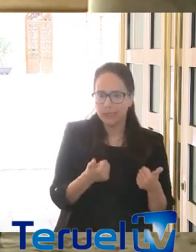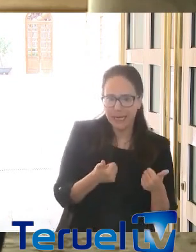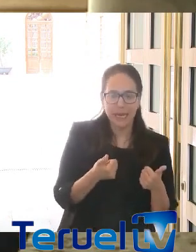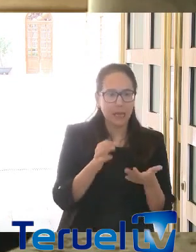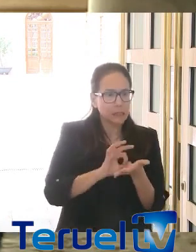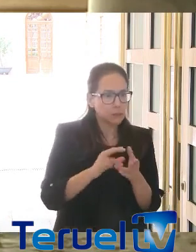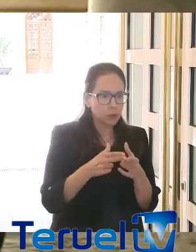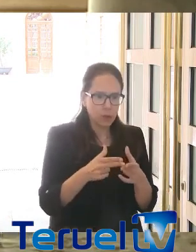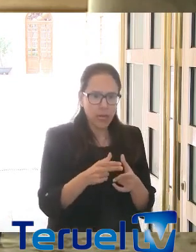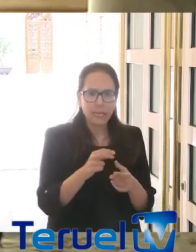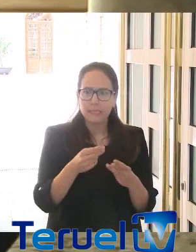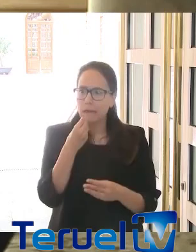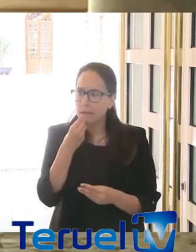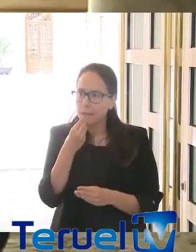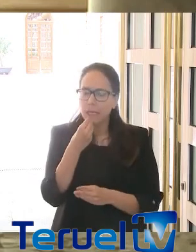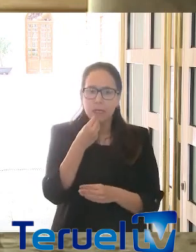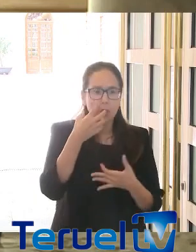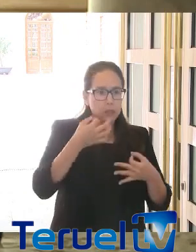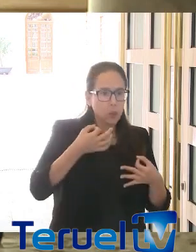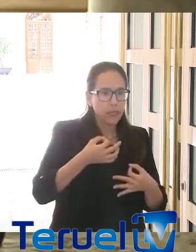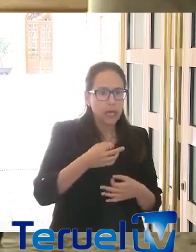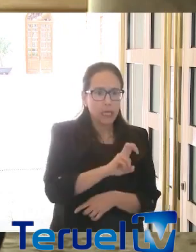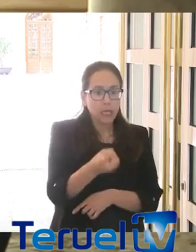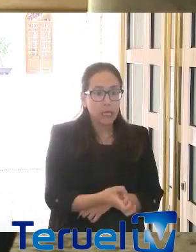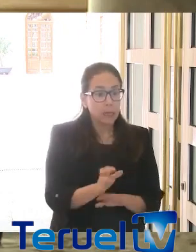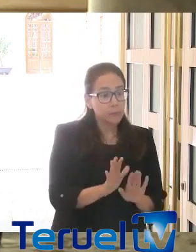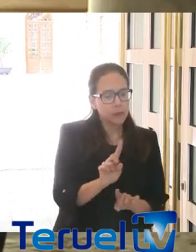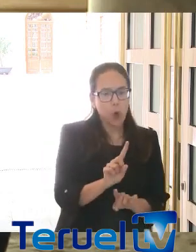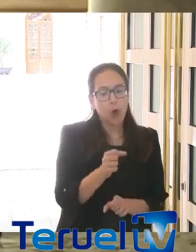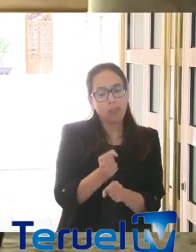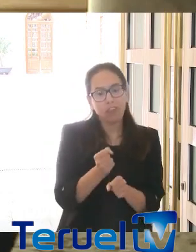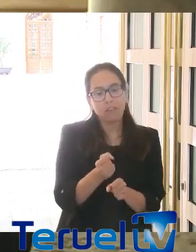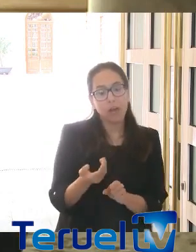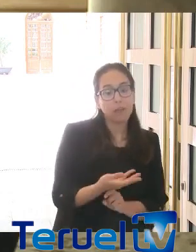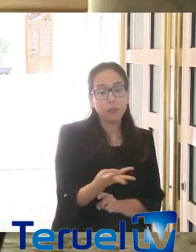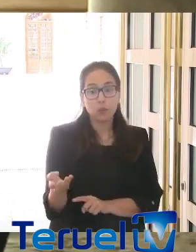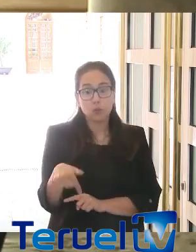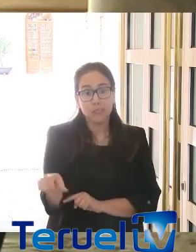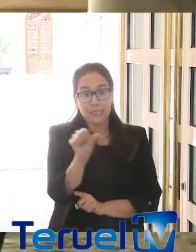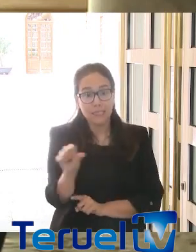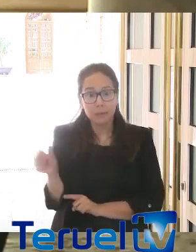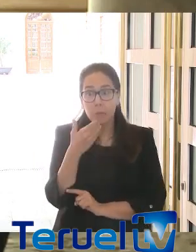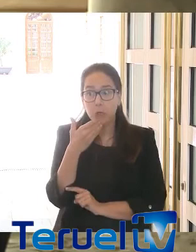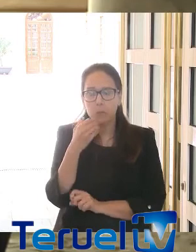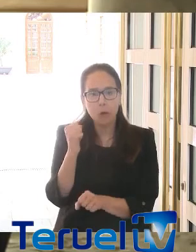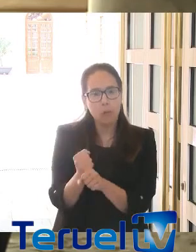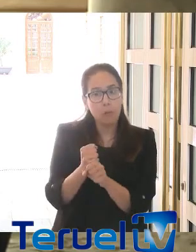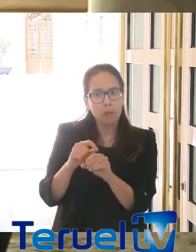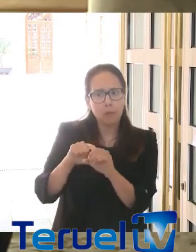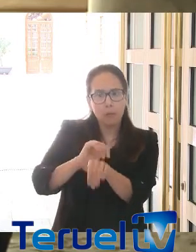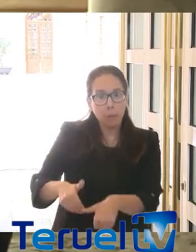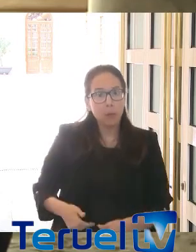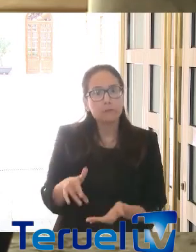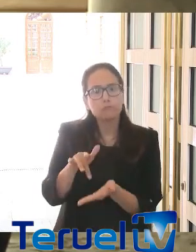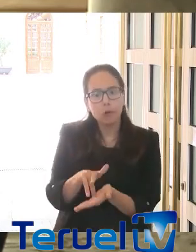los servicios sociales, la alimentación, la seguridad, sino también en los trabajadores que esta semana tenían que volver a sus puestos de trabajo